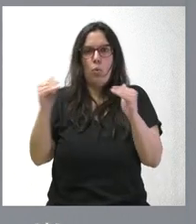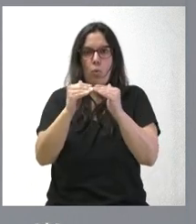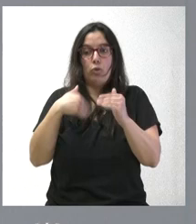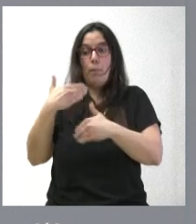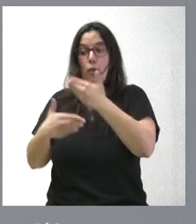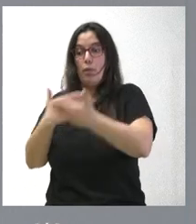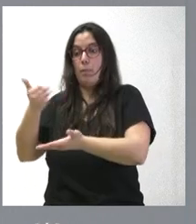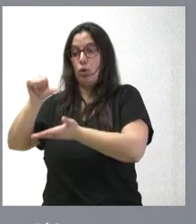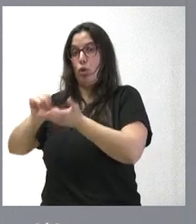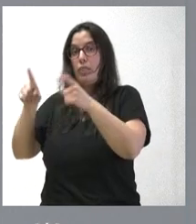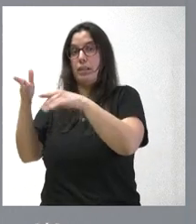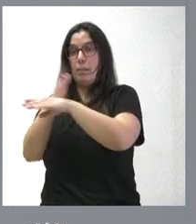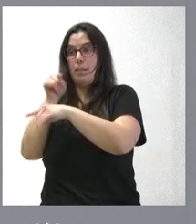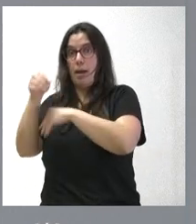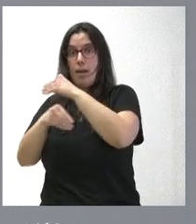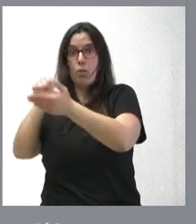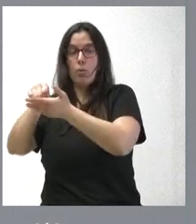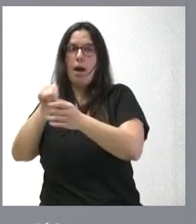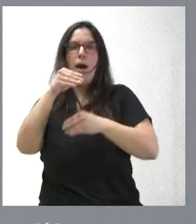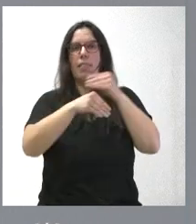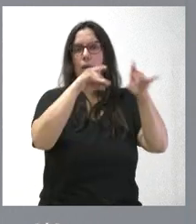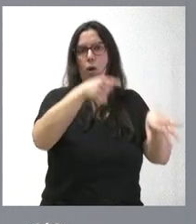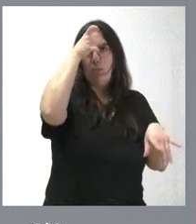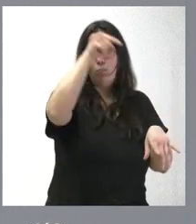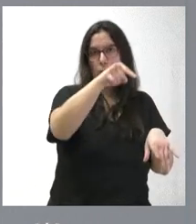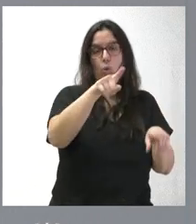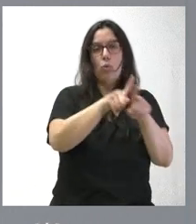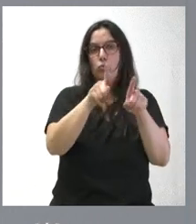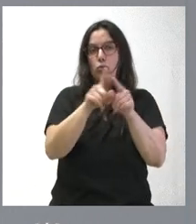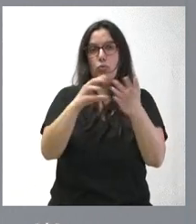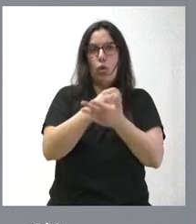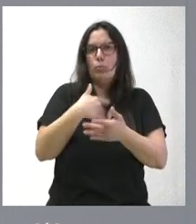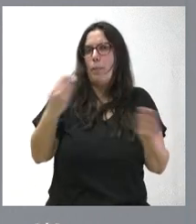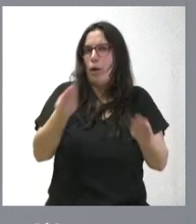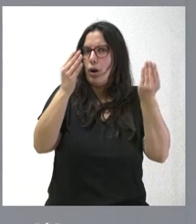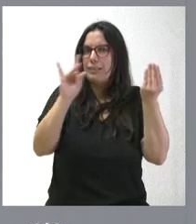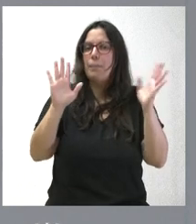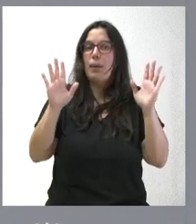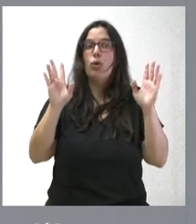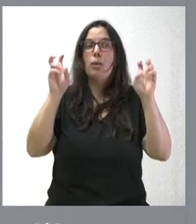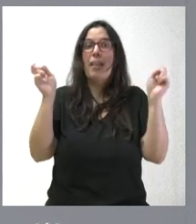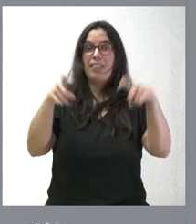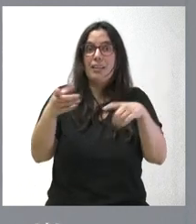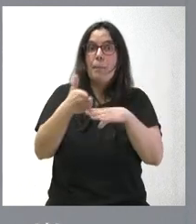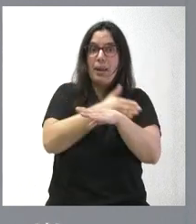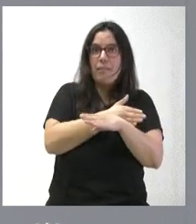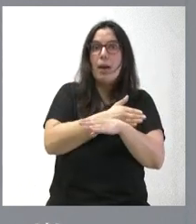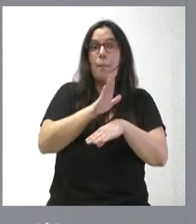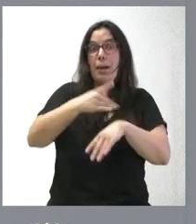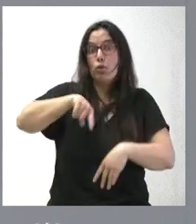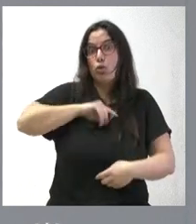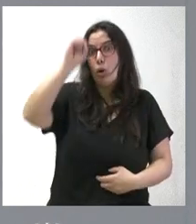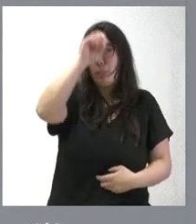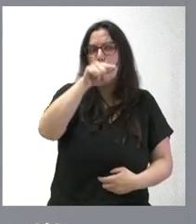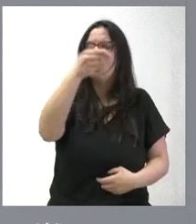el procedimiento de cita previa. Y, por tanto, como todo en la vida, es mejorable. Pero la cita previa, a nuestro juicio, es un